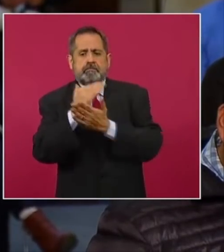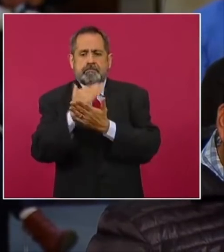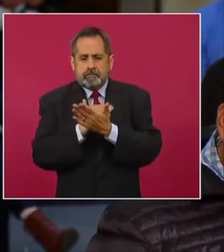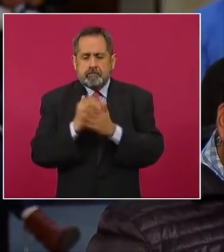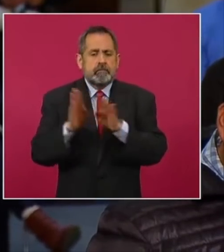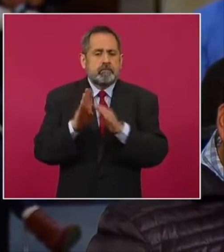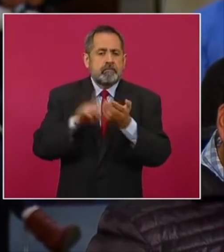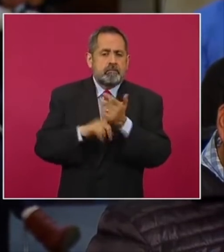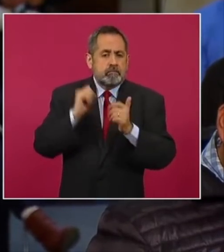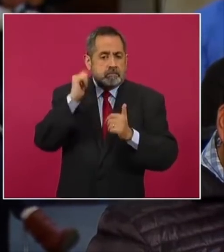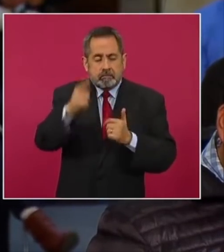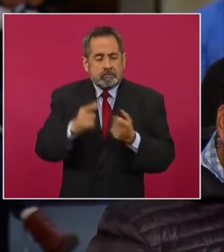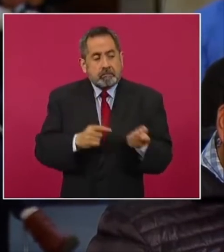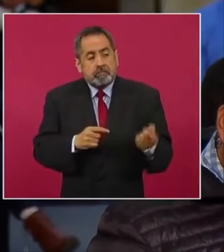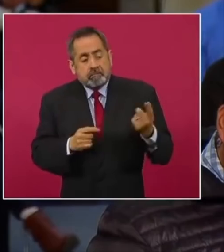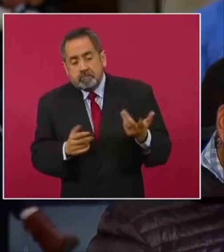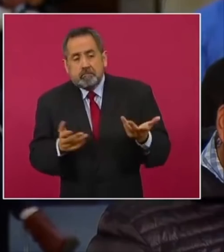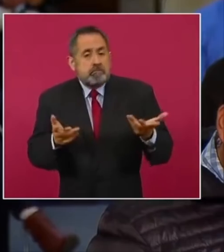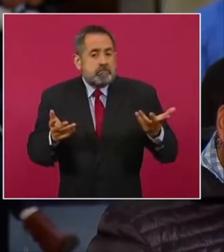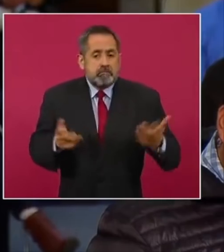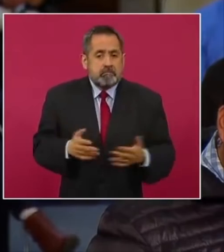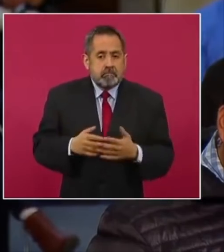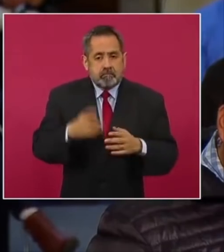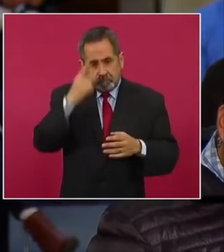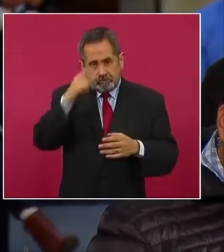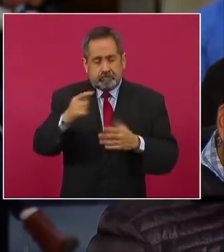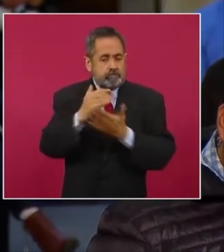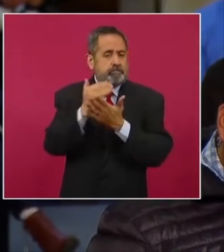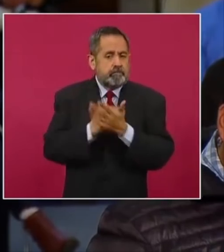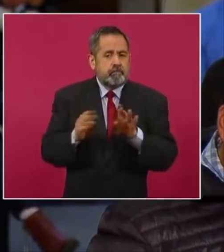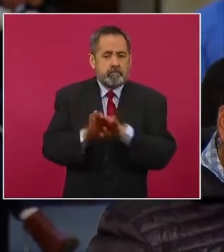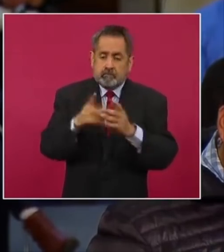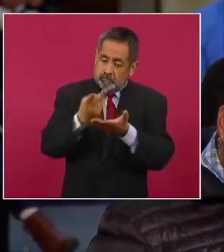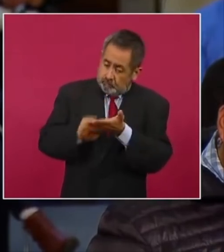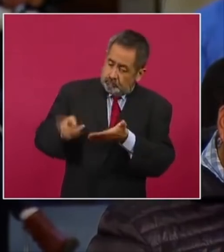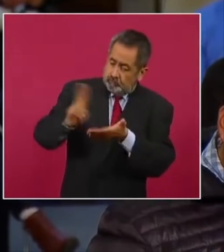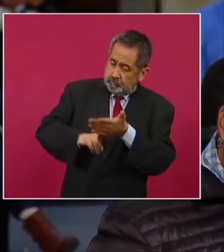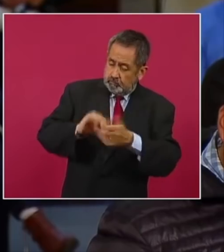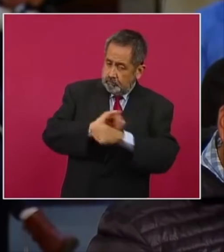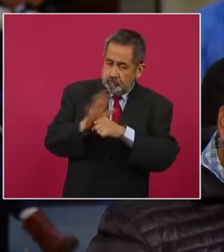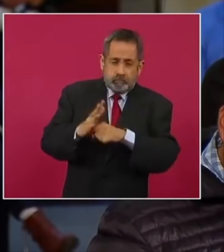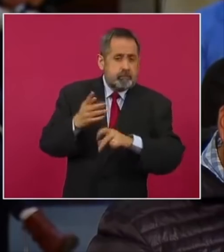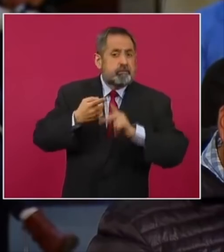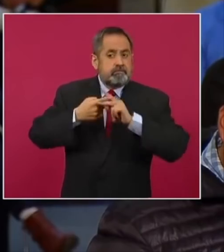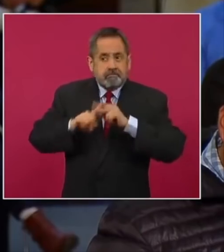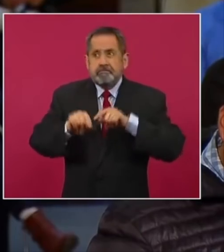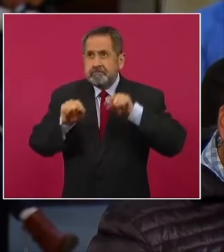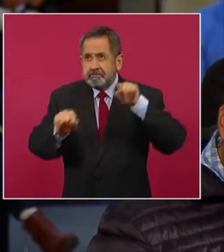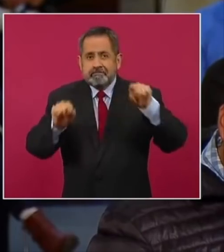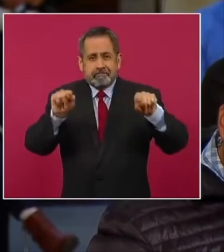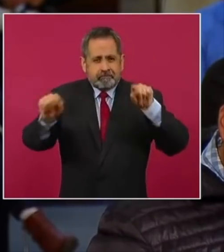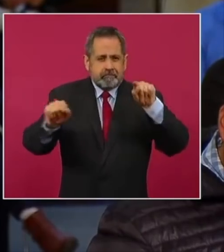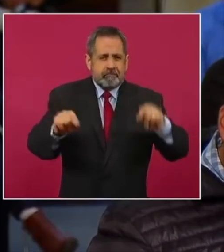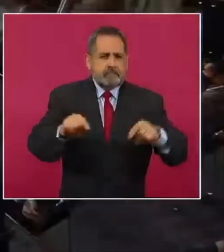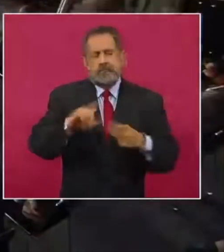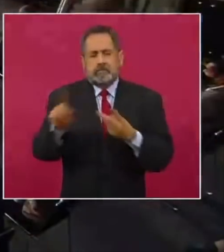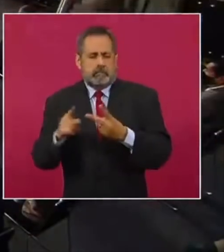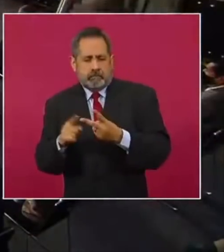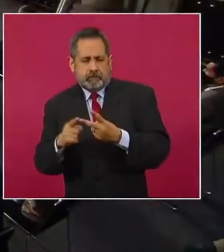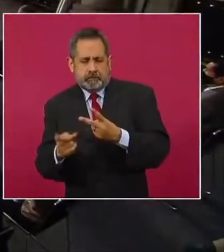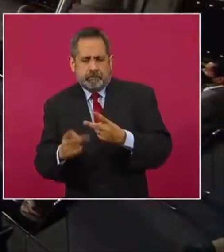si se va hacer algo para paliar con esta doble enfermedad que ya está empezando a afectar. Y tengo una segunda pregunta.